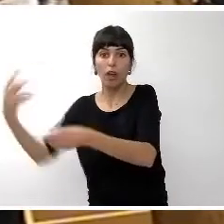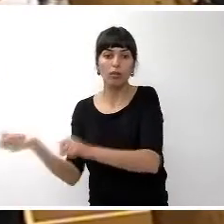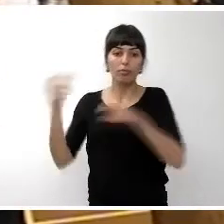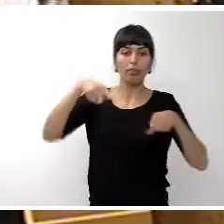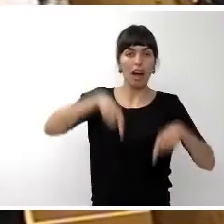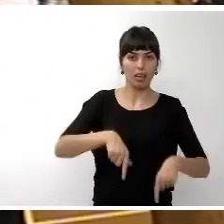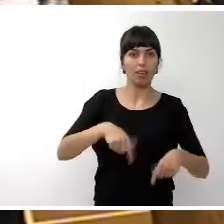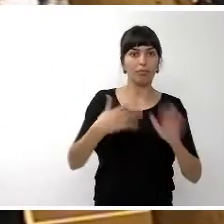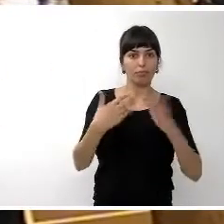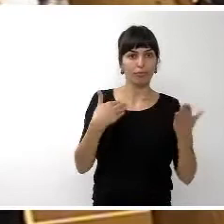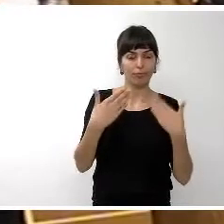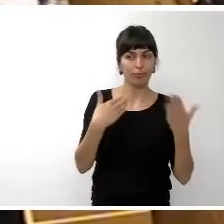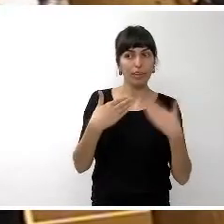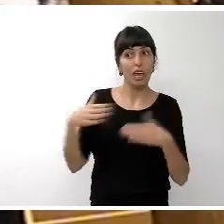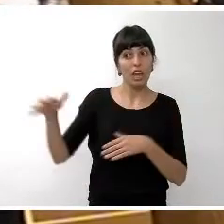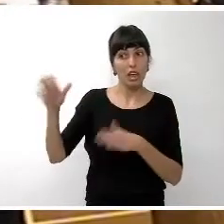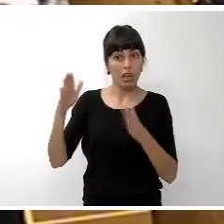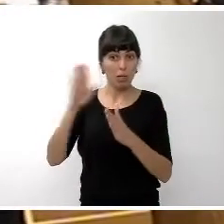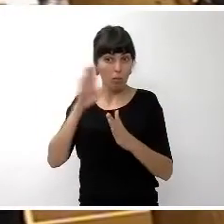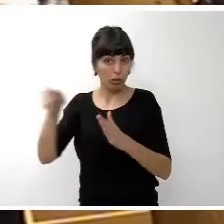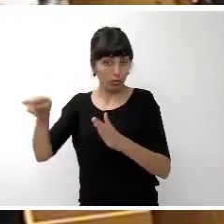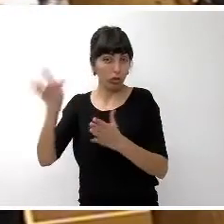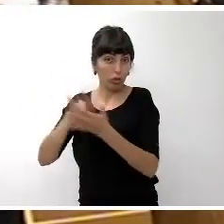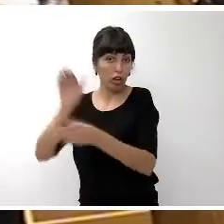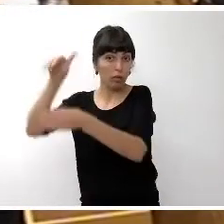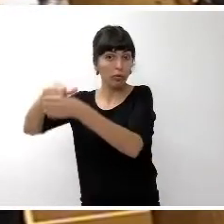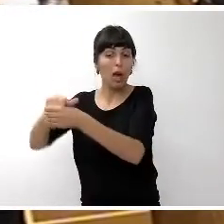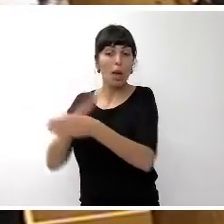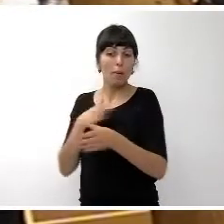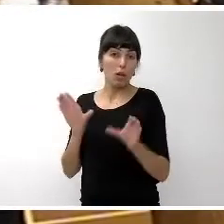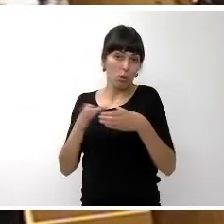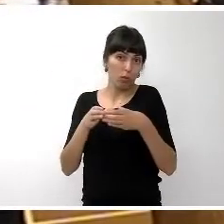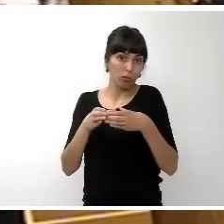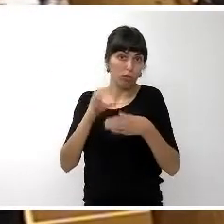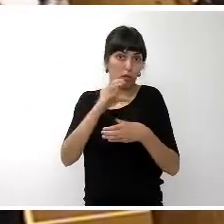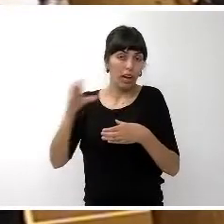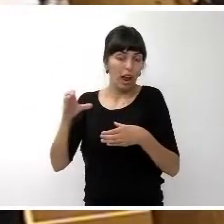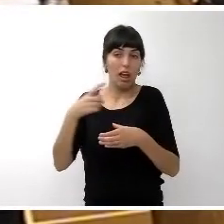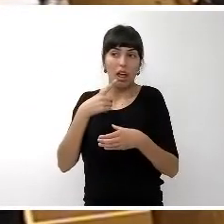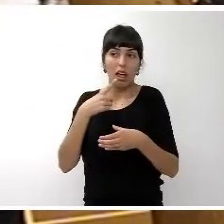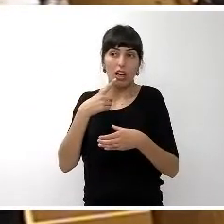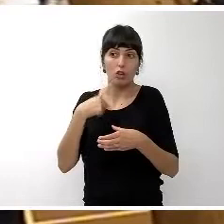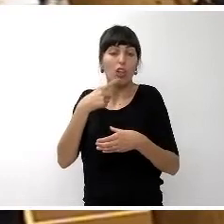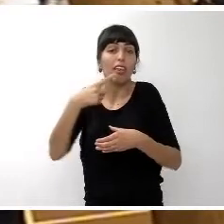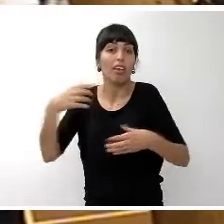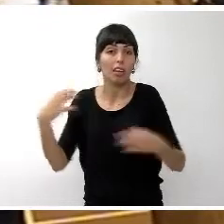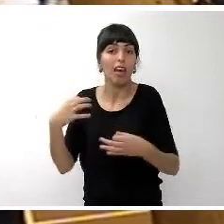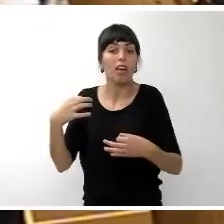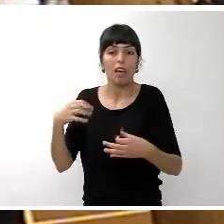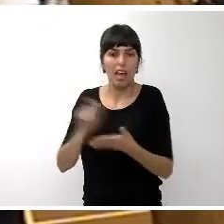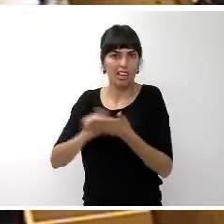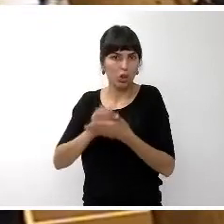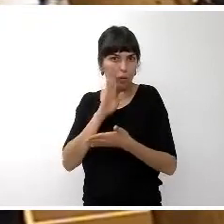En aquel momento dije a nombre de mi grupo, y repito ahora, que Eduardo Galeano, por supuesto,